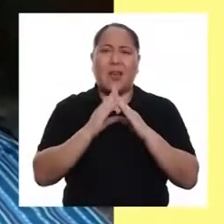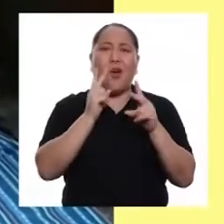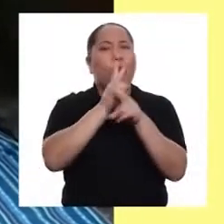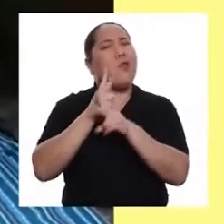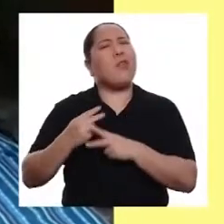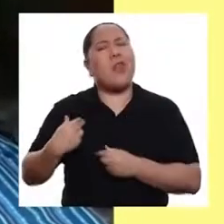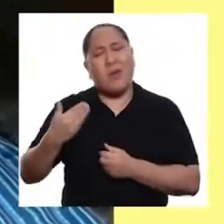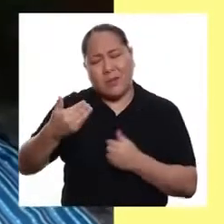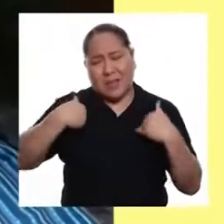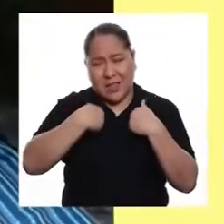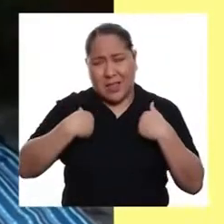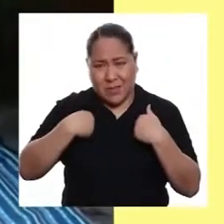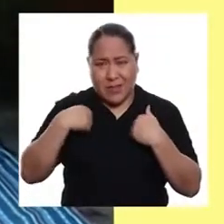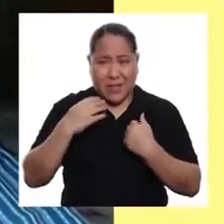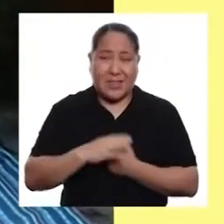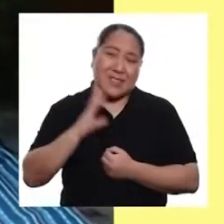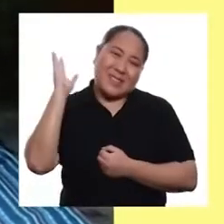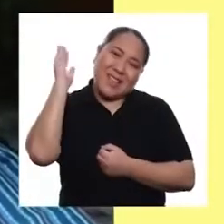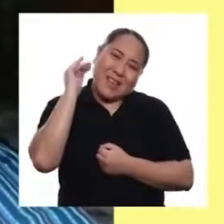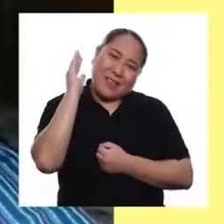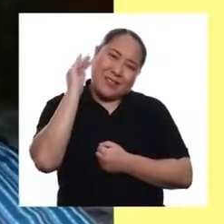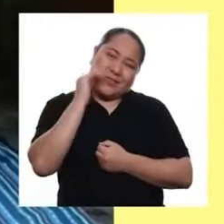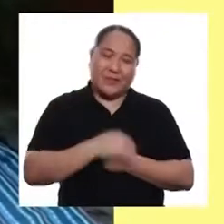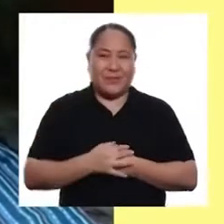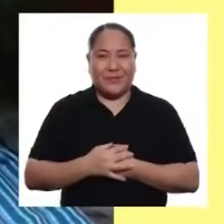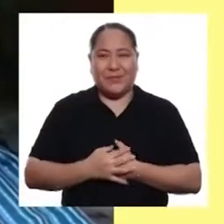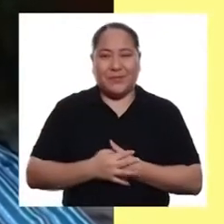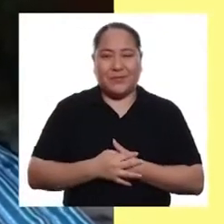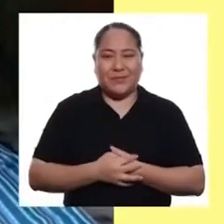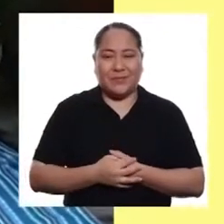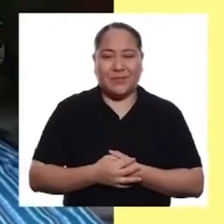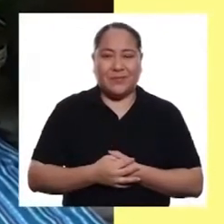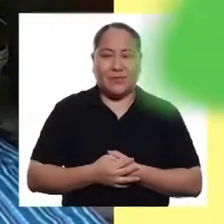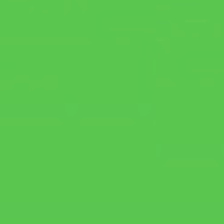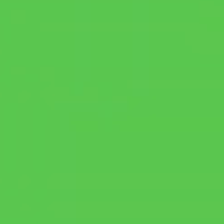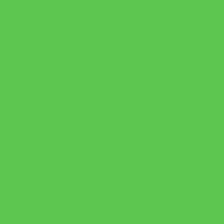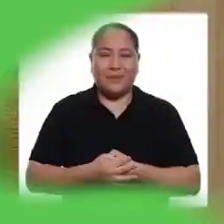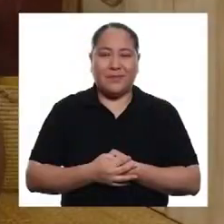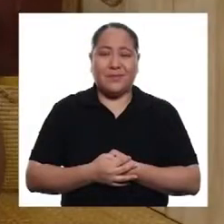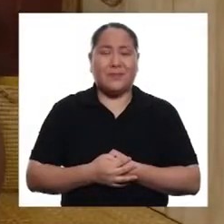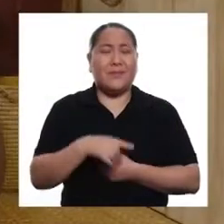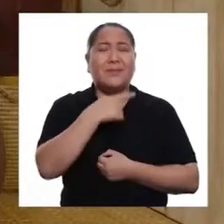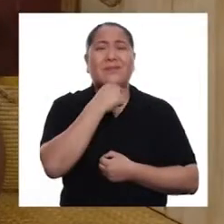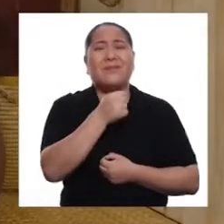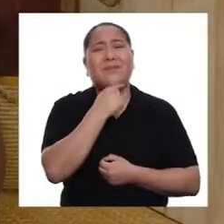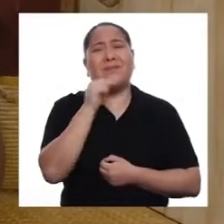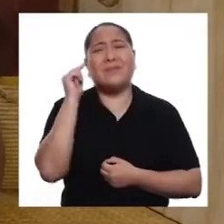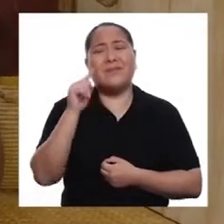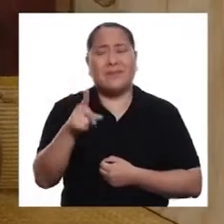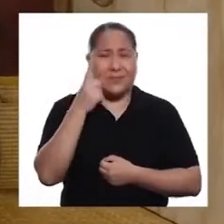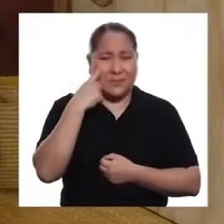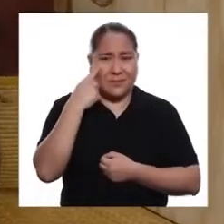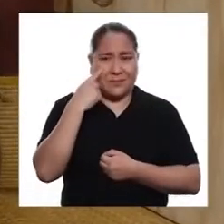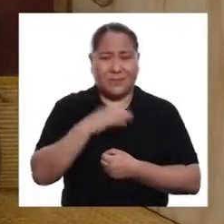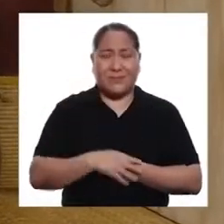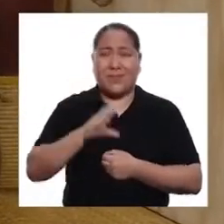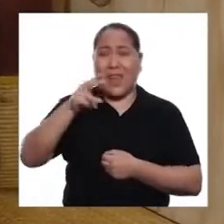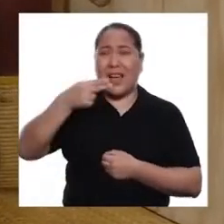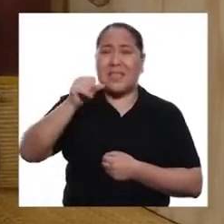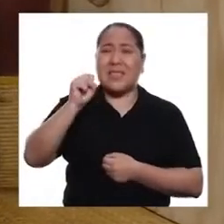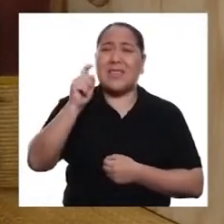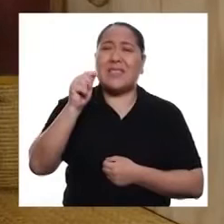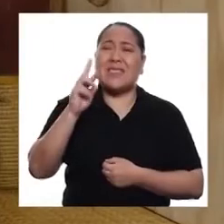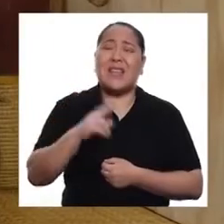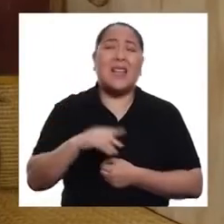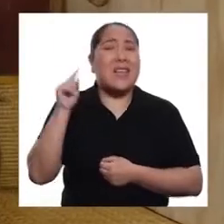cuidemos a nuestros mascotas. ¡Hasta la próxima! ¡Me encantó conocer a